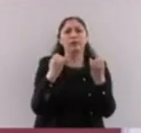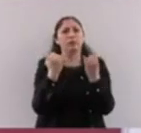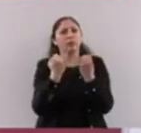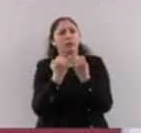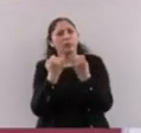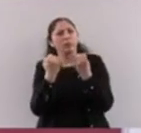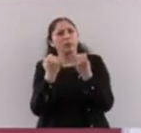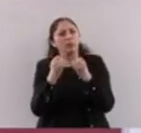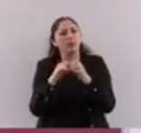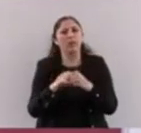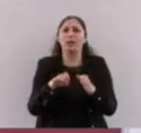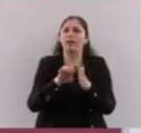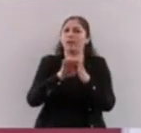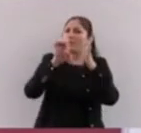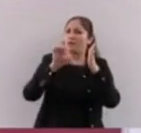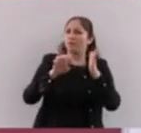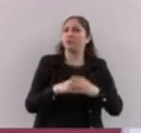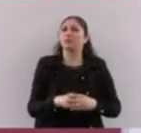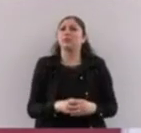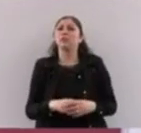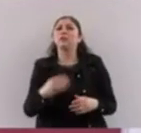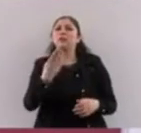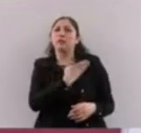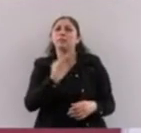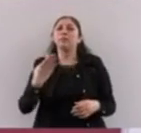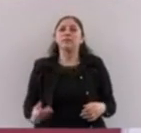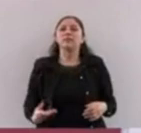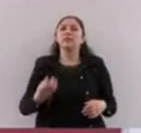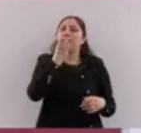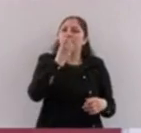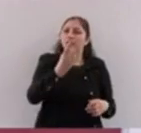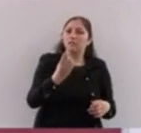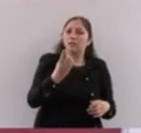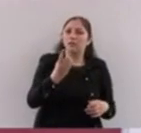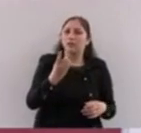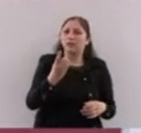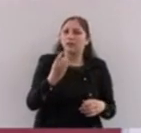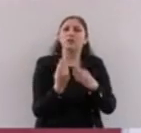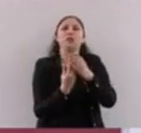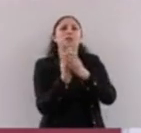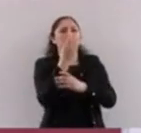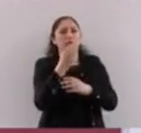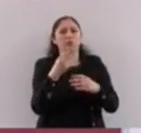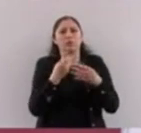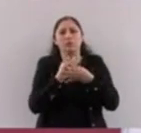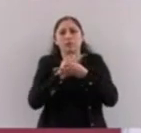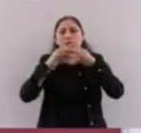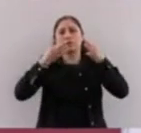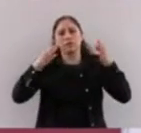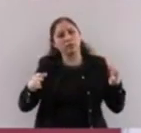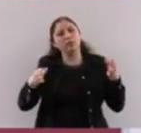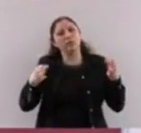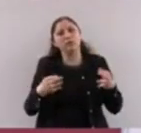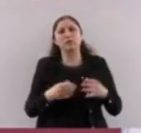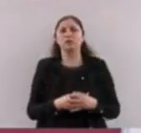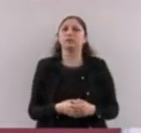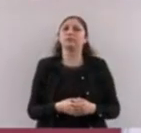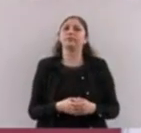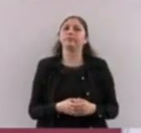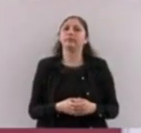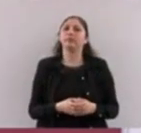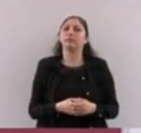les vamos a… El presidente lo habla todo el tiempo en la mañanera. Y ahí les va a decir, ya estamos pagando este bimestre.